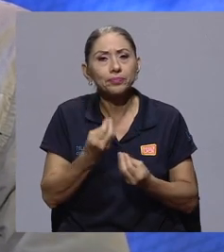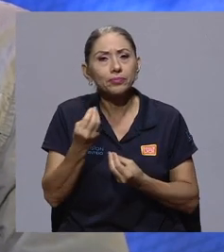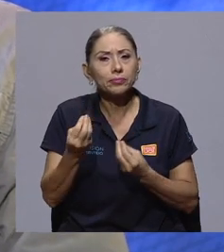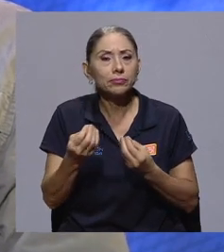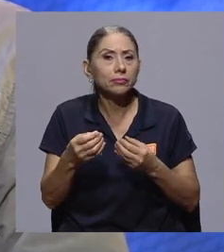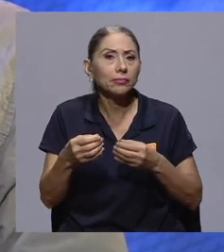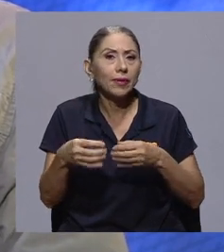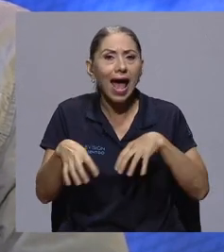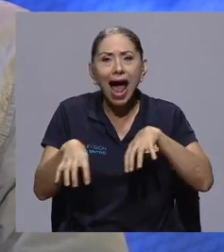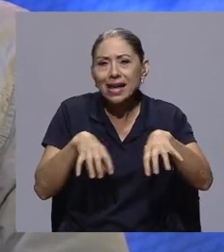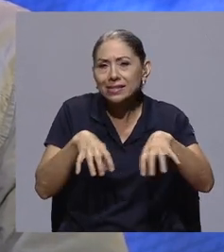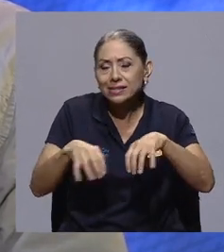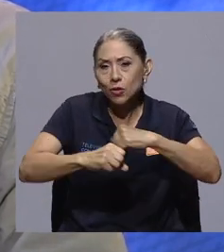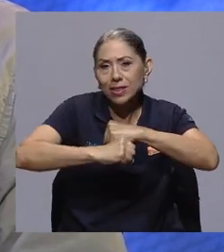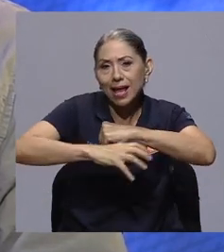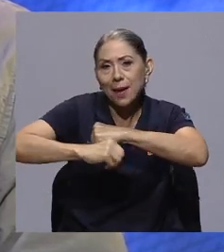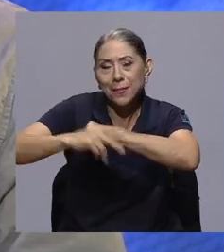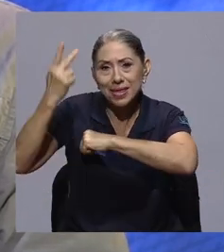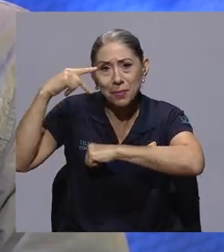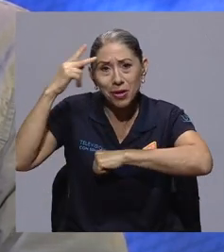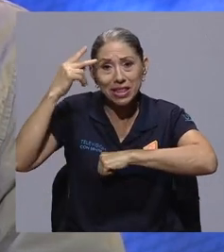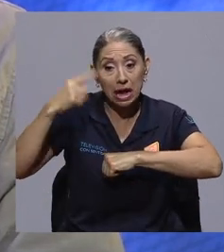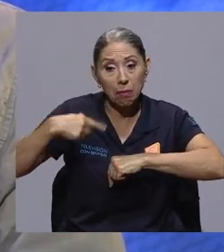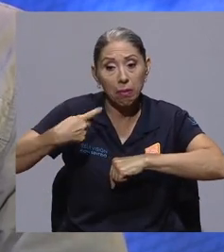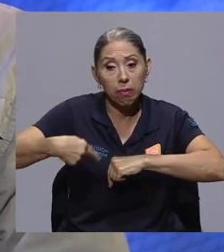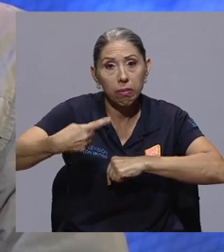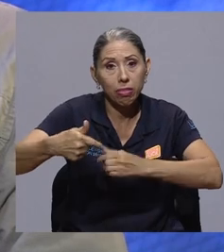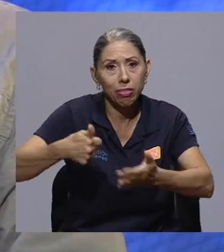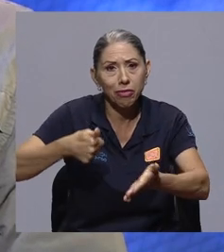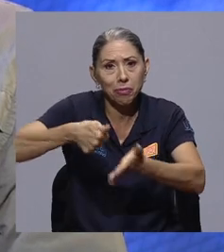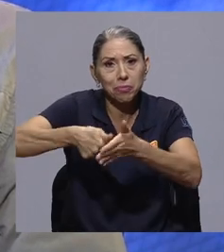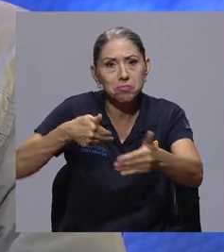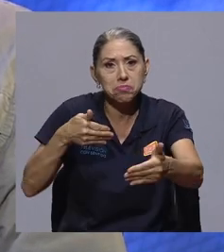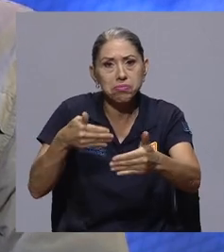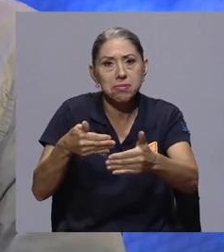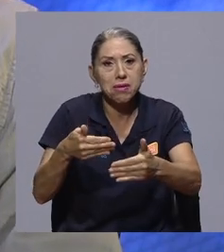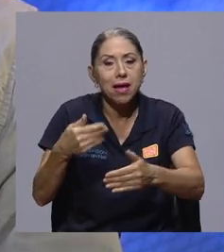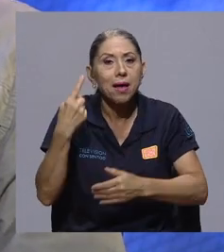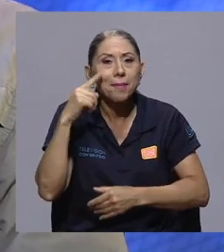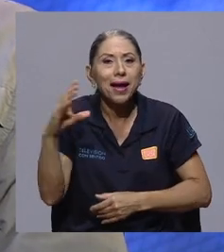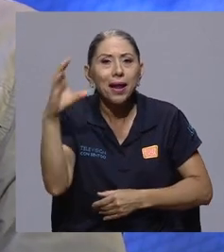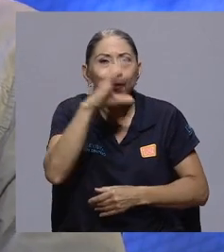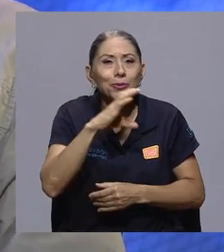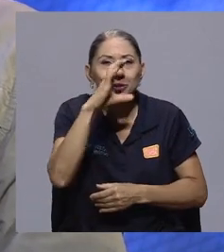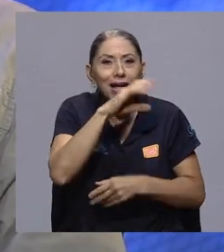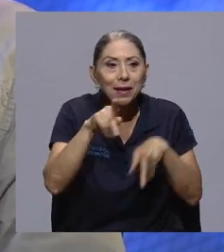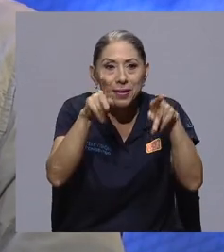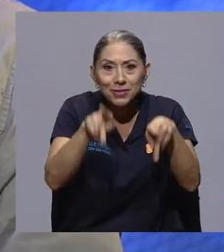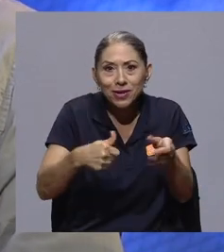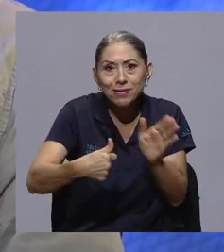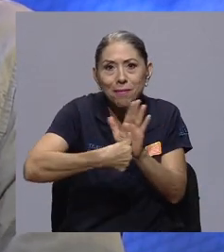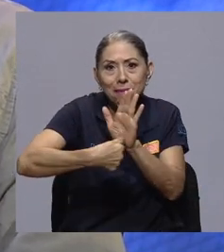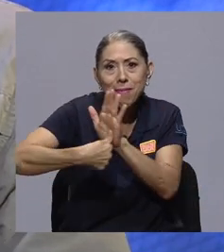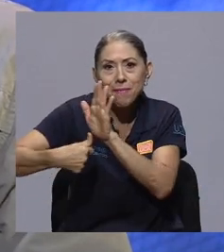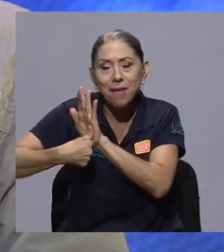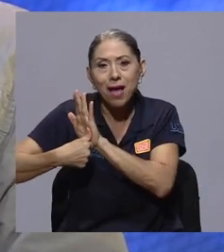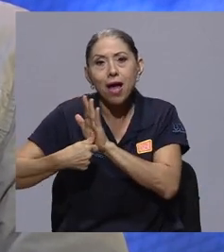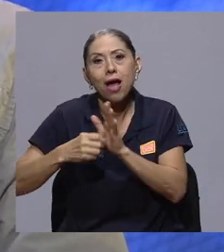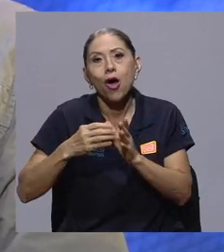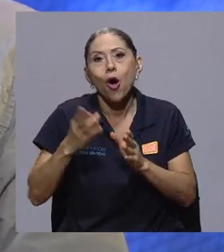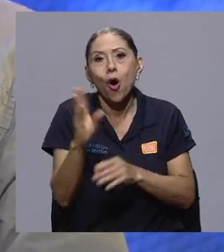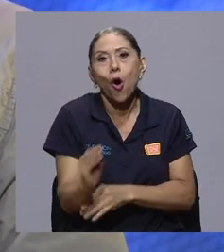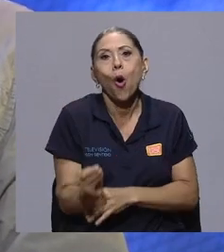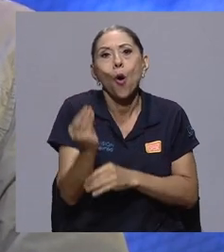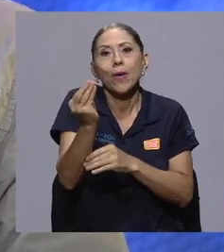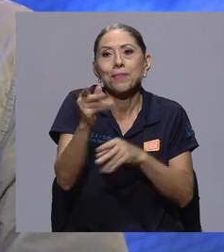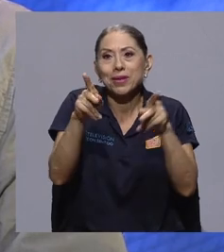campaña política, viendo que vienen las elecciones, para buscar población joven o industria.